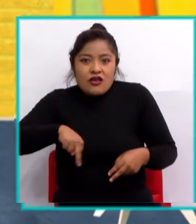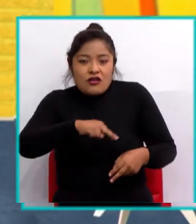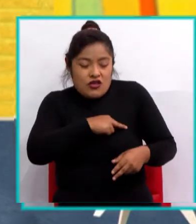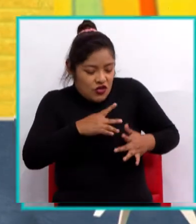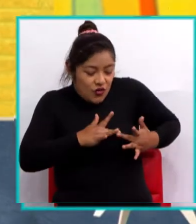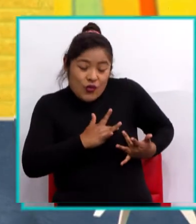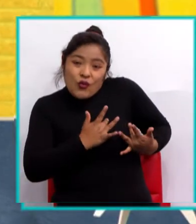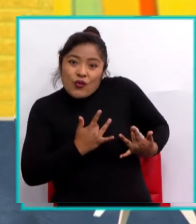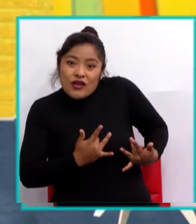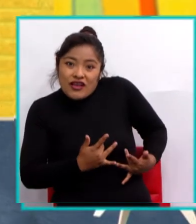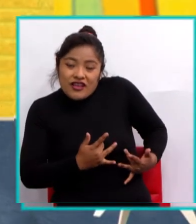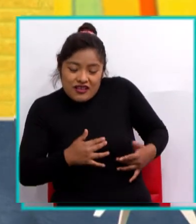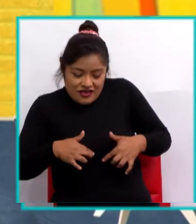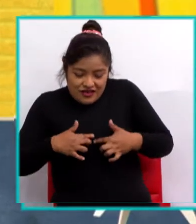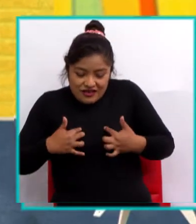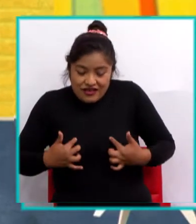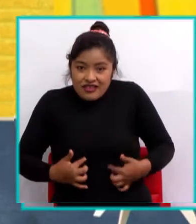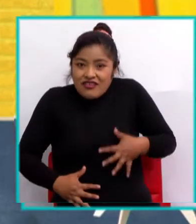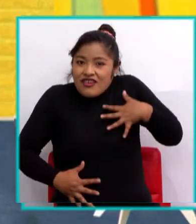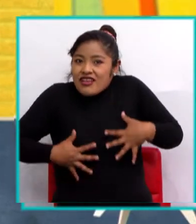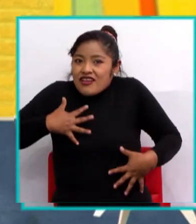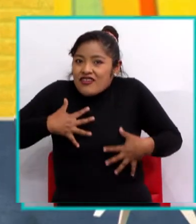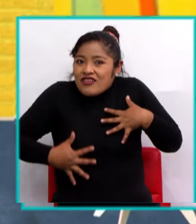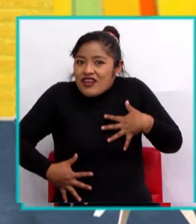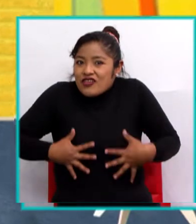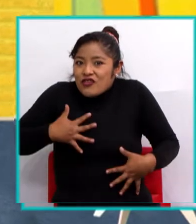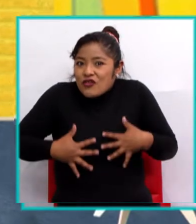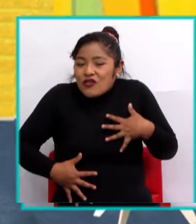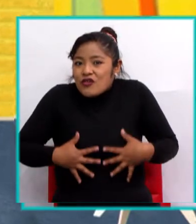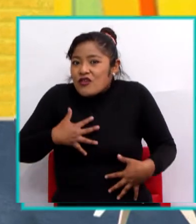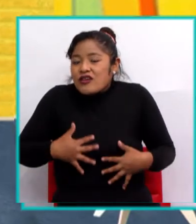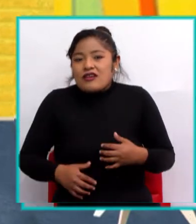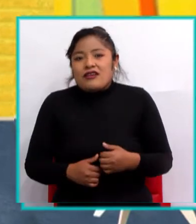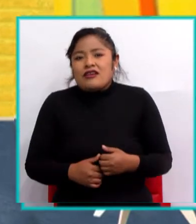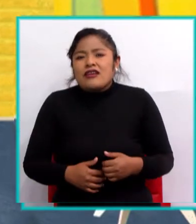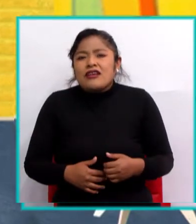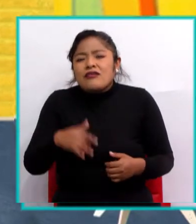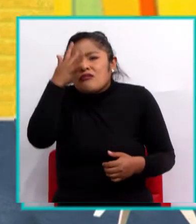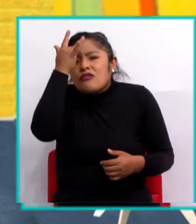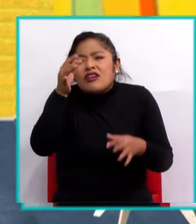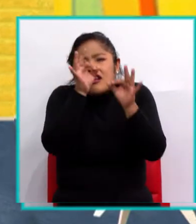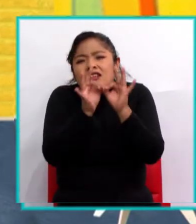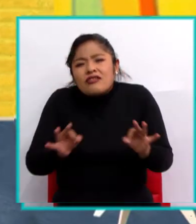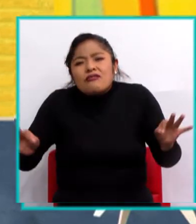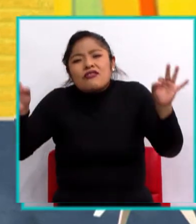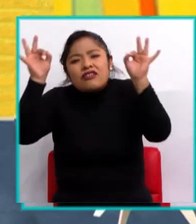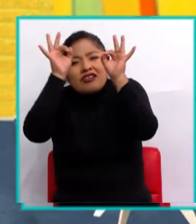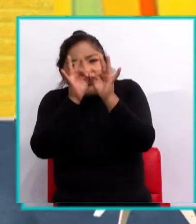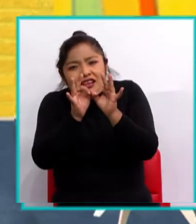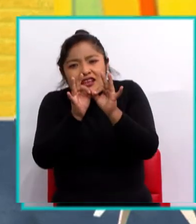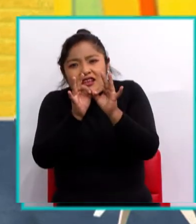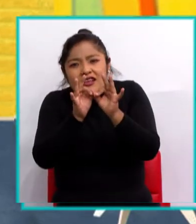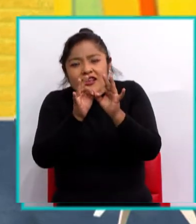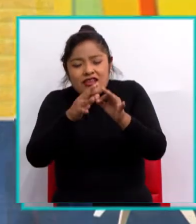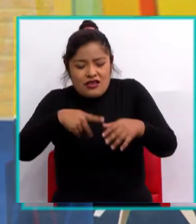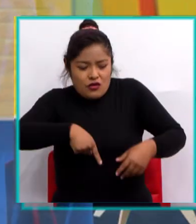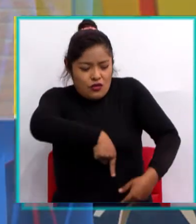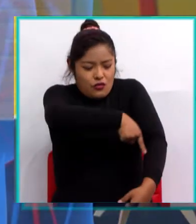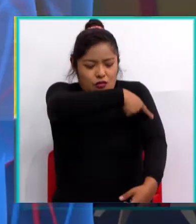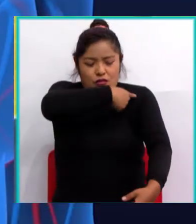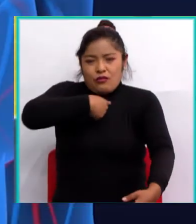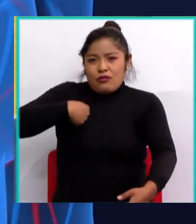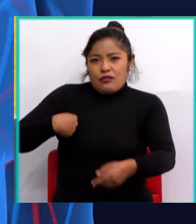Ahora, te hago la pregunta. ¿Qué importancia tiene la circulación sanguínea en los seres vivos?